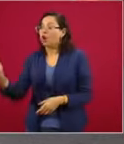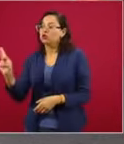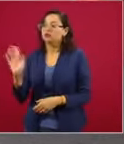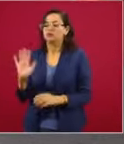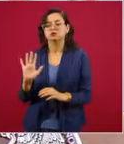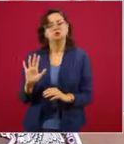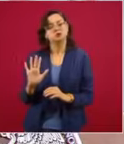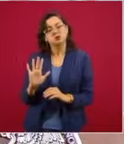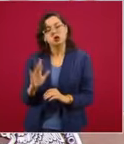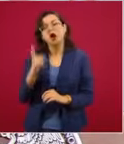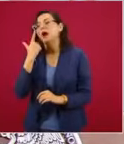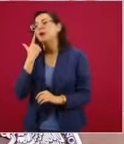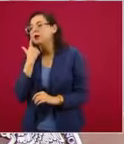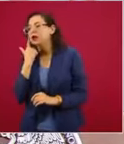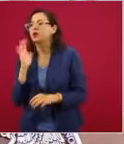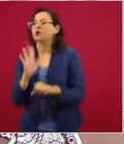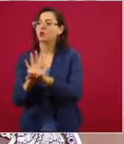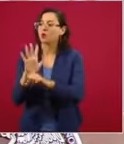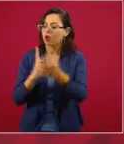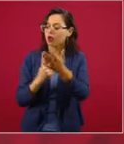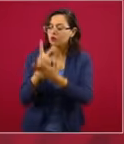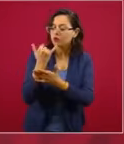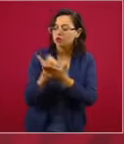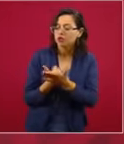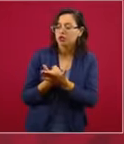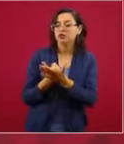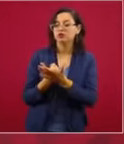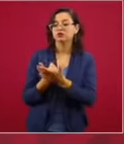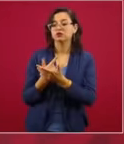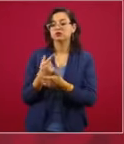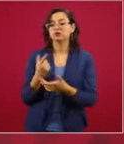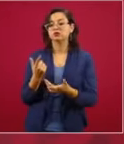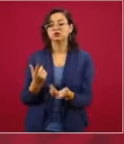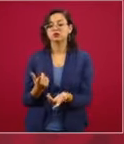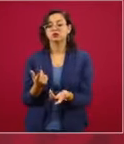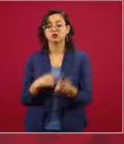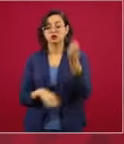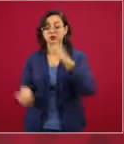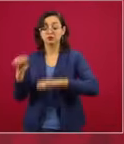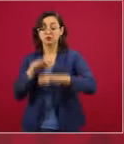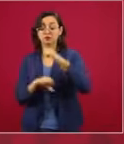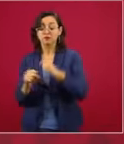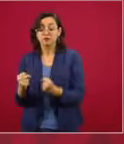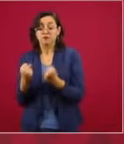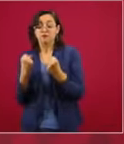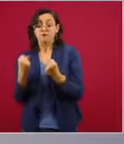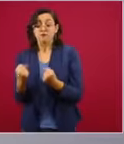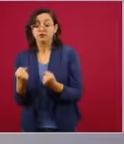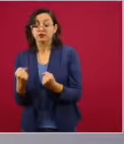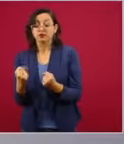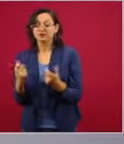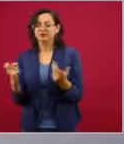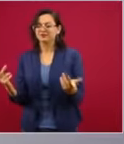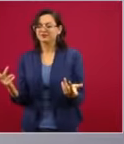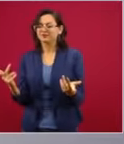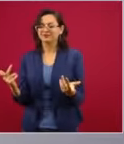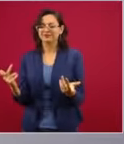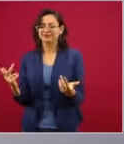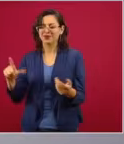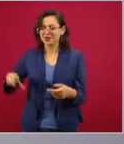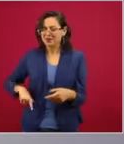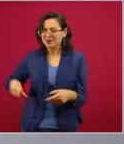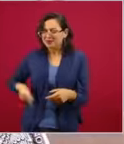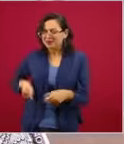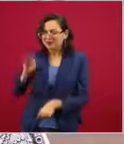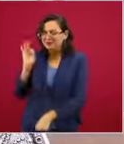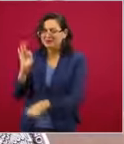Desde luego los fuertes no necesitan aval del gobierno,